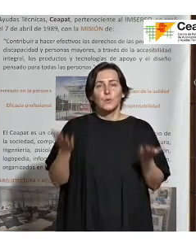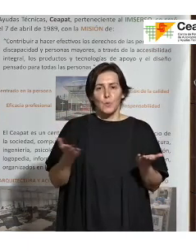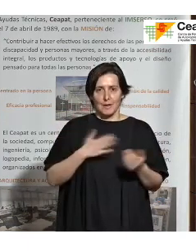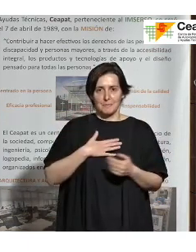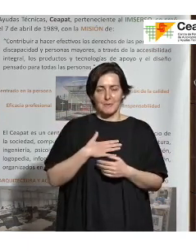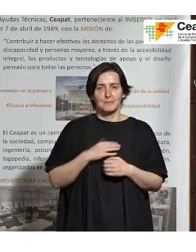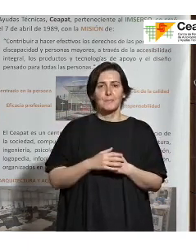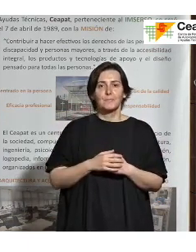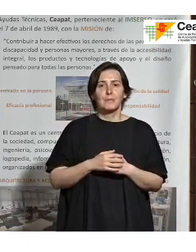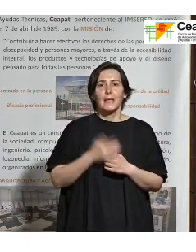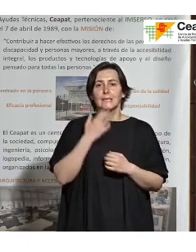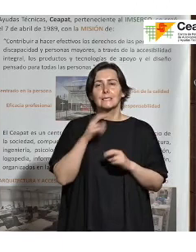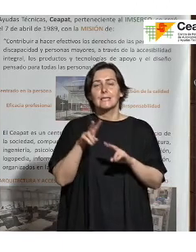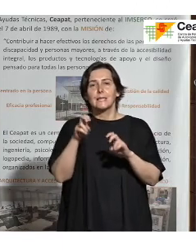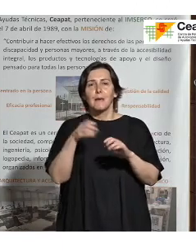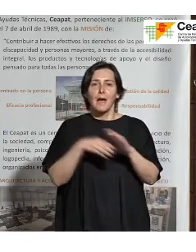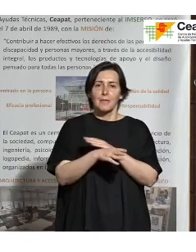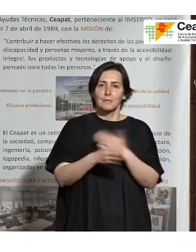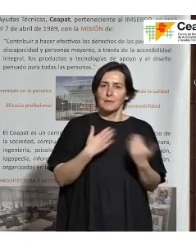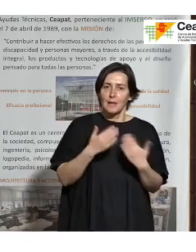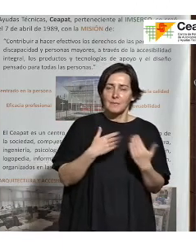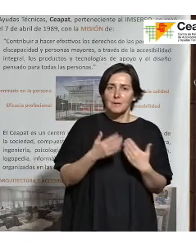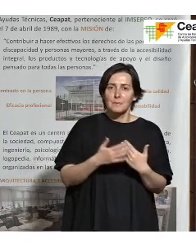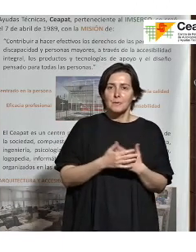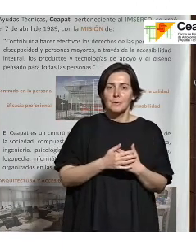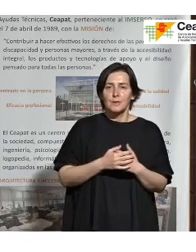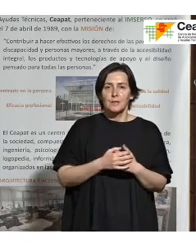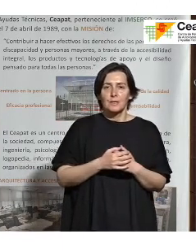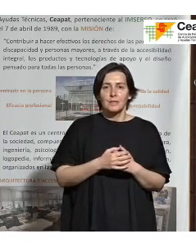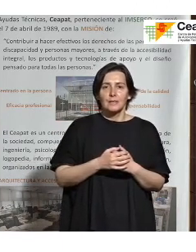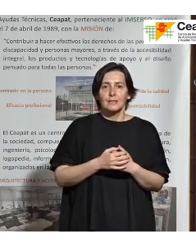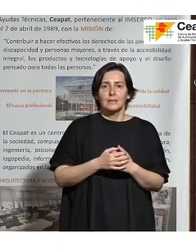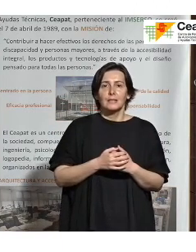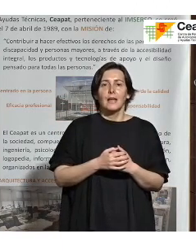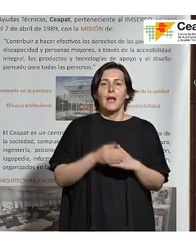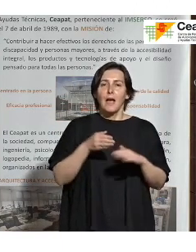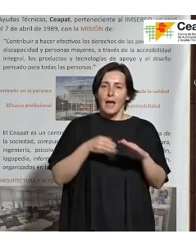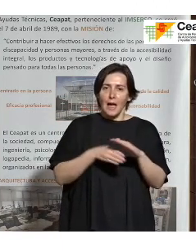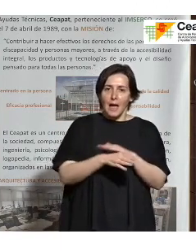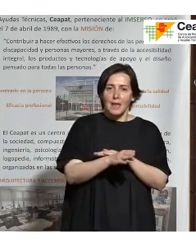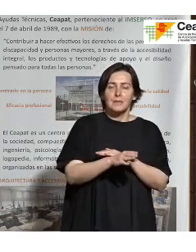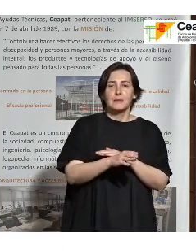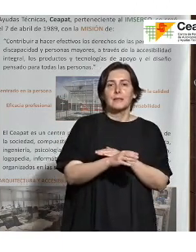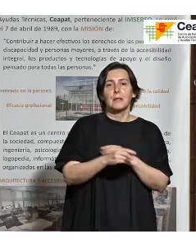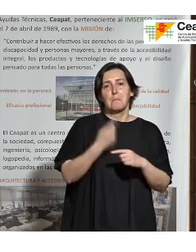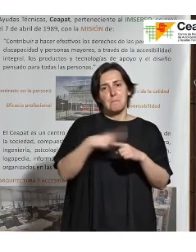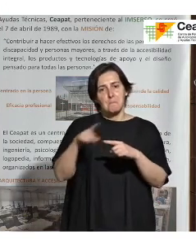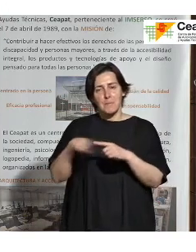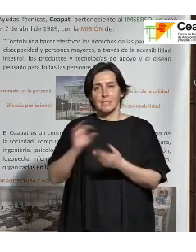cuando hablamos de accesibilidad se nos olvida la parte de accesibilidad a bienes y servicios.